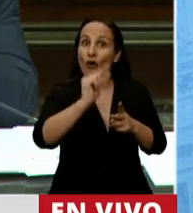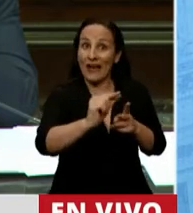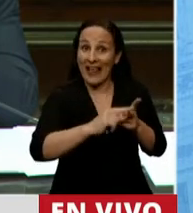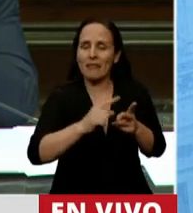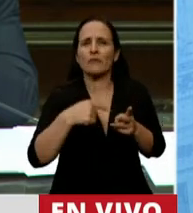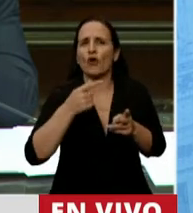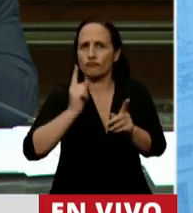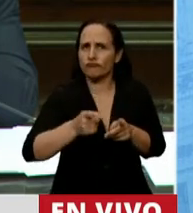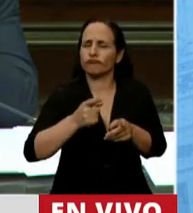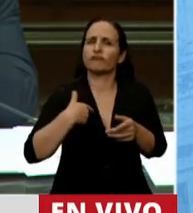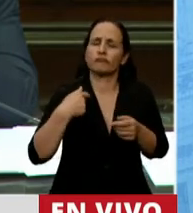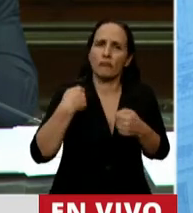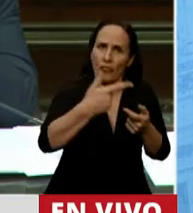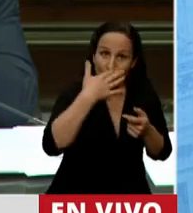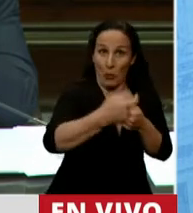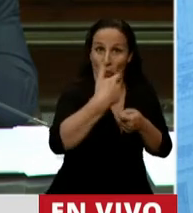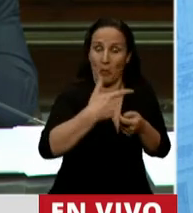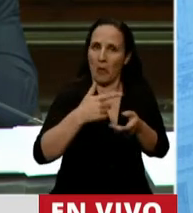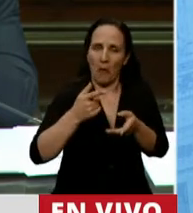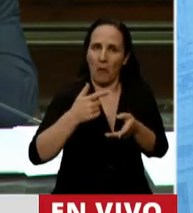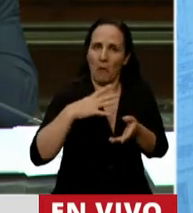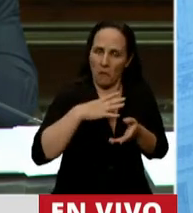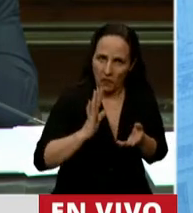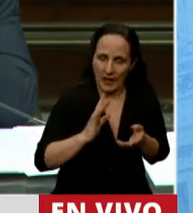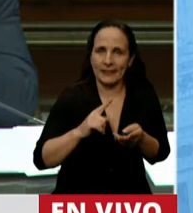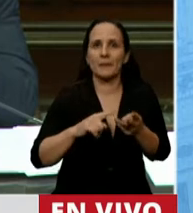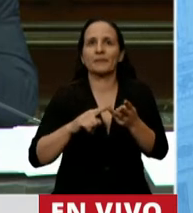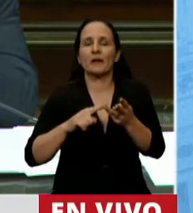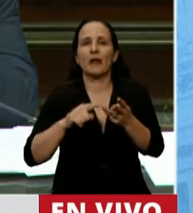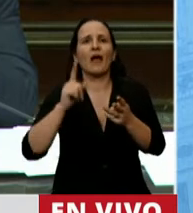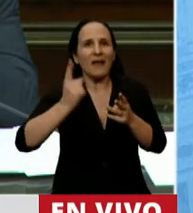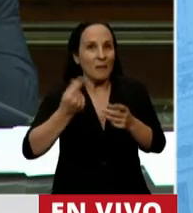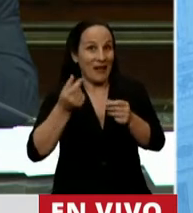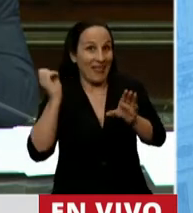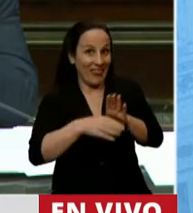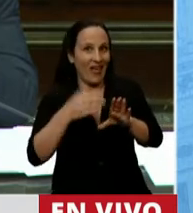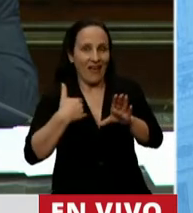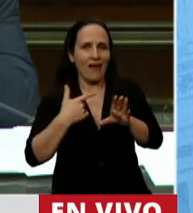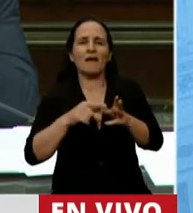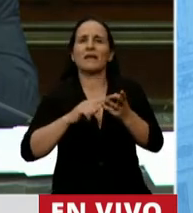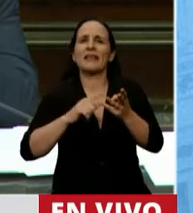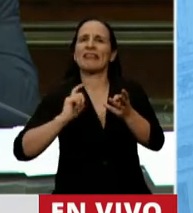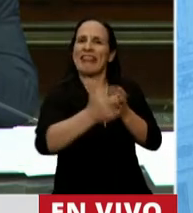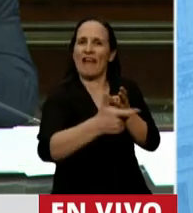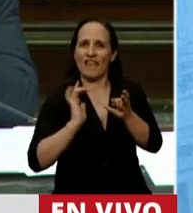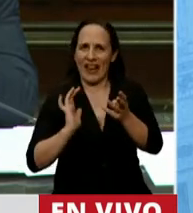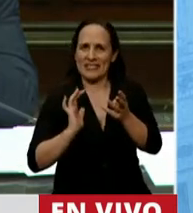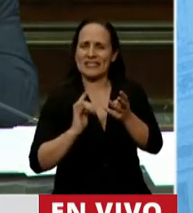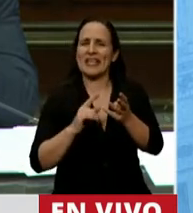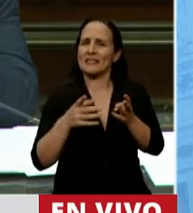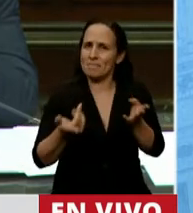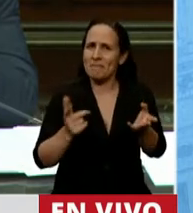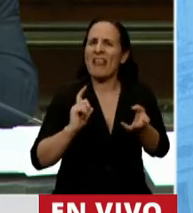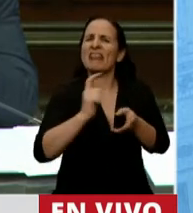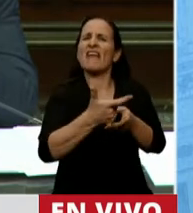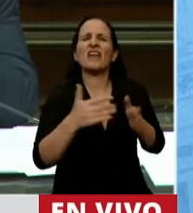en verdad se devuelve por los aportes del Tesoro Nacional y por otras transferencias, que estas transferencias son absolutamente